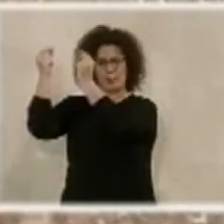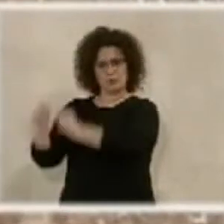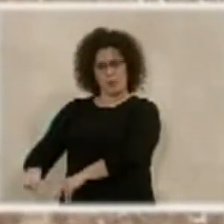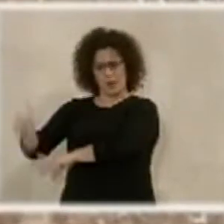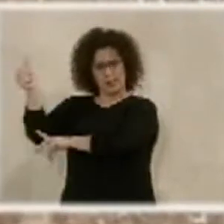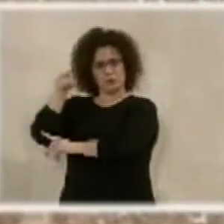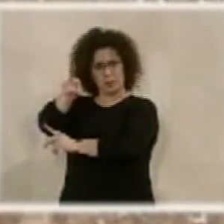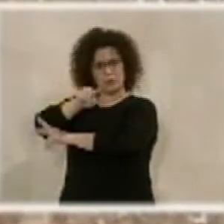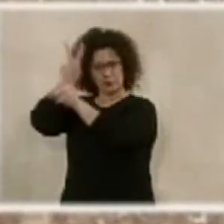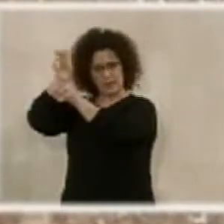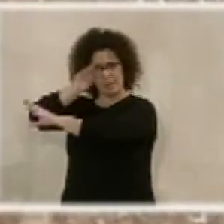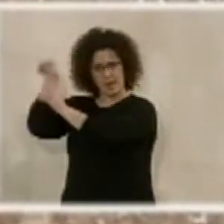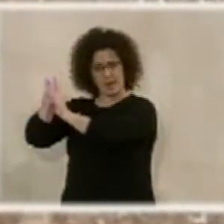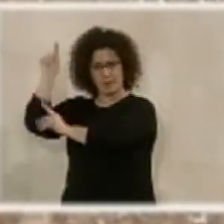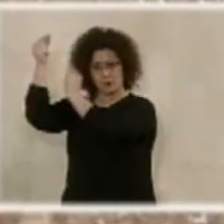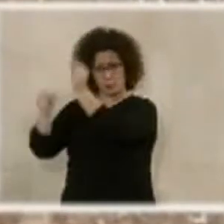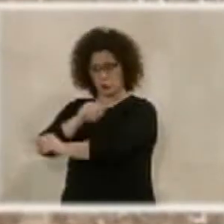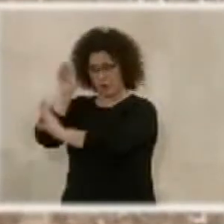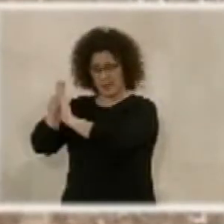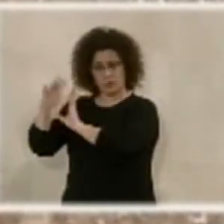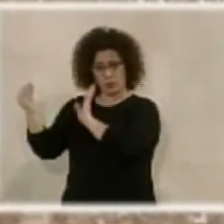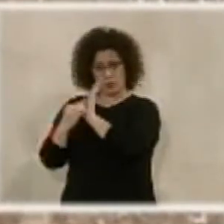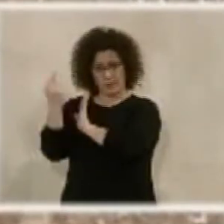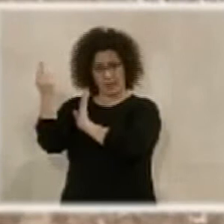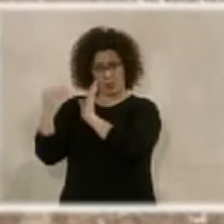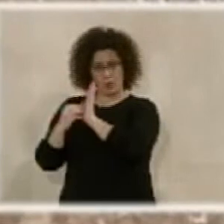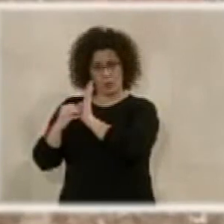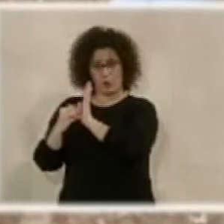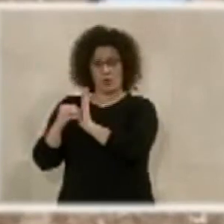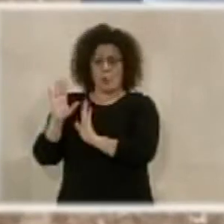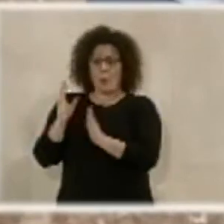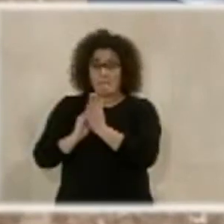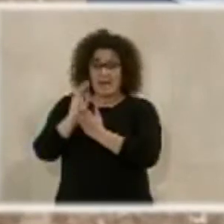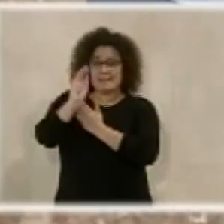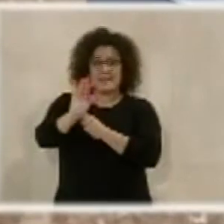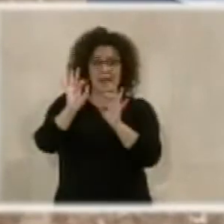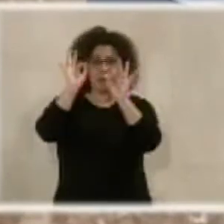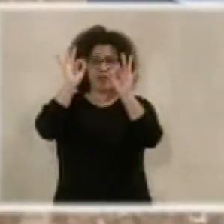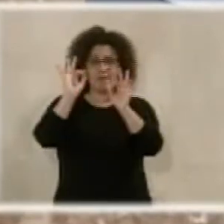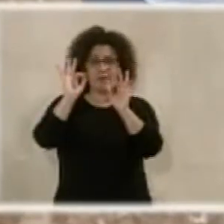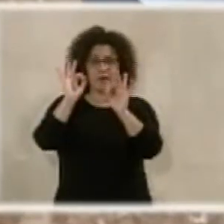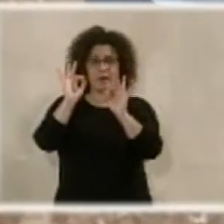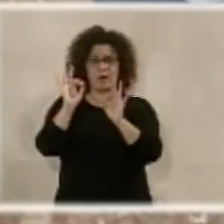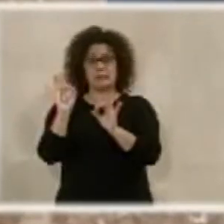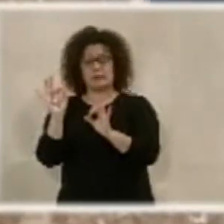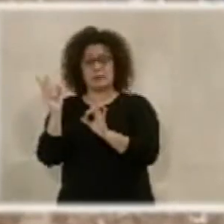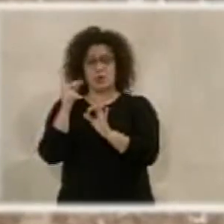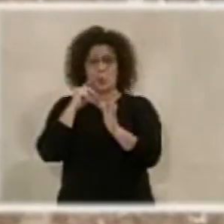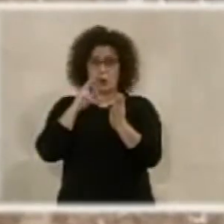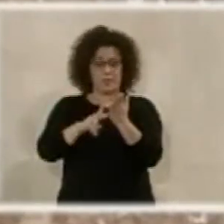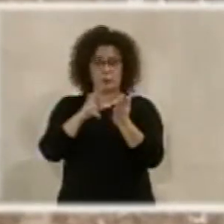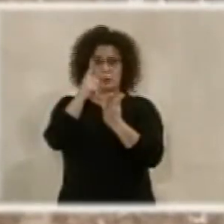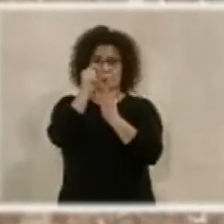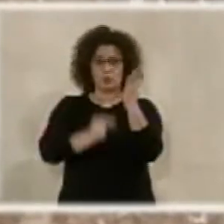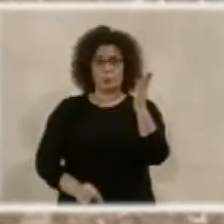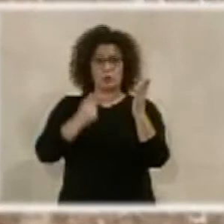está dentro del presupuesto, porque partida específica y, digamos, finalista no vi en el presupuesto.